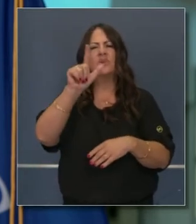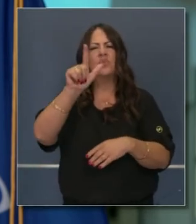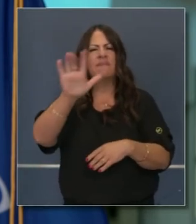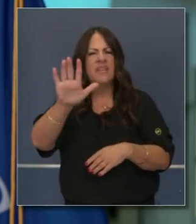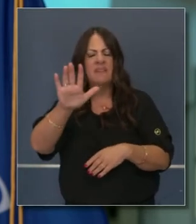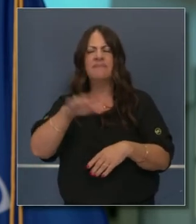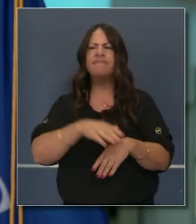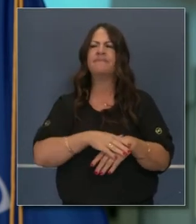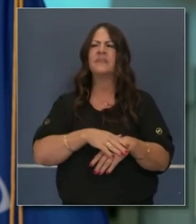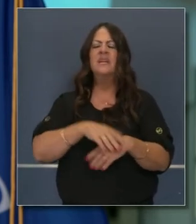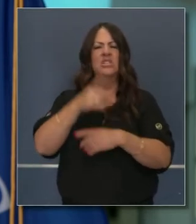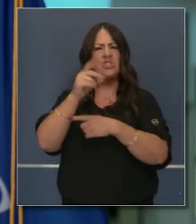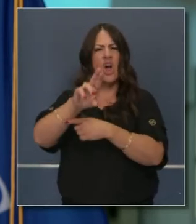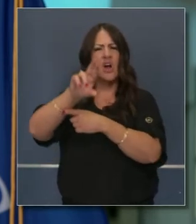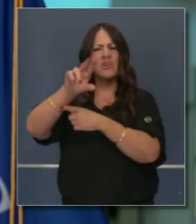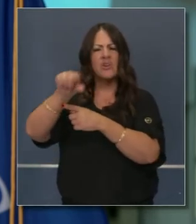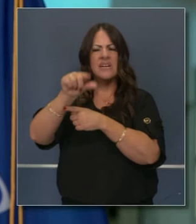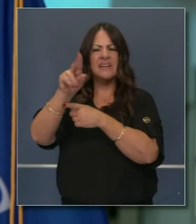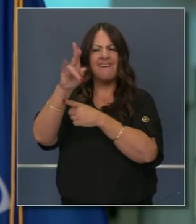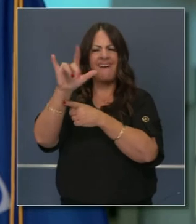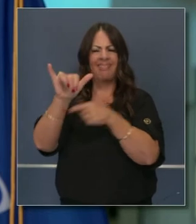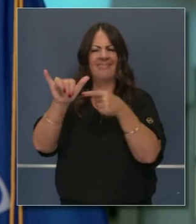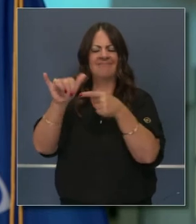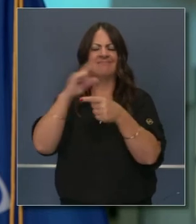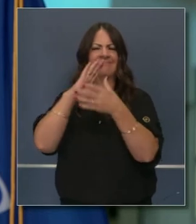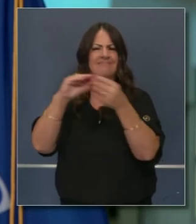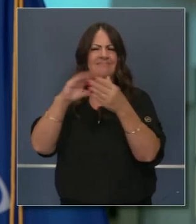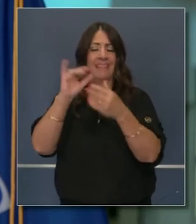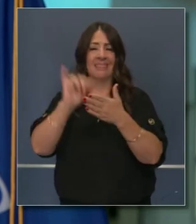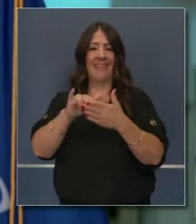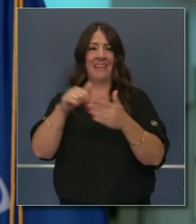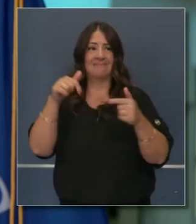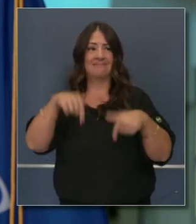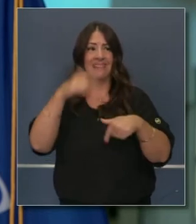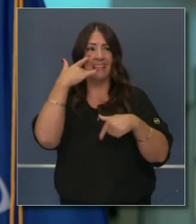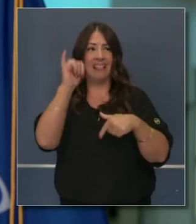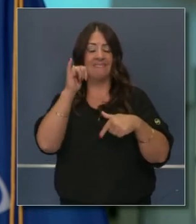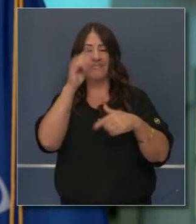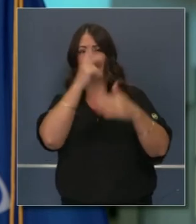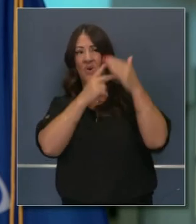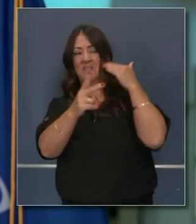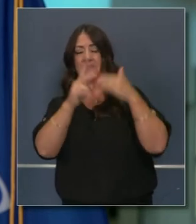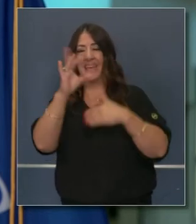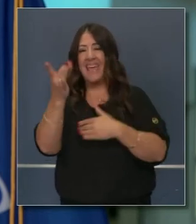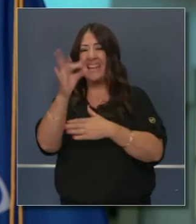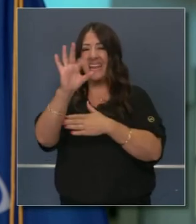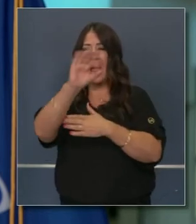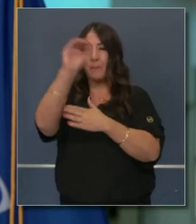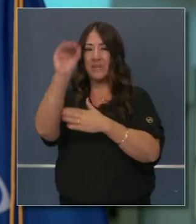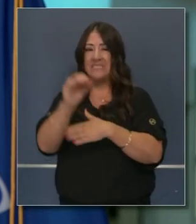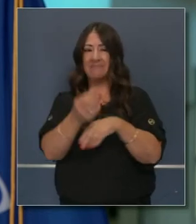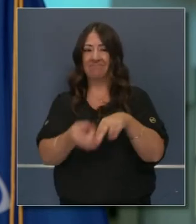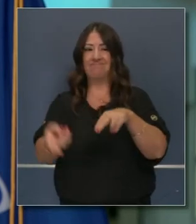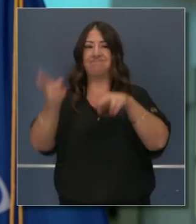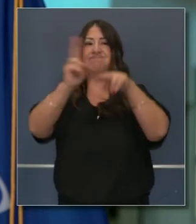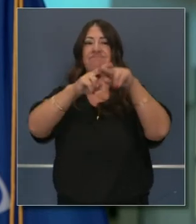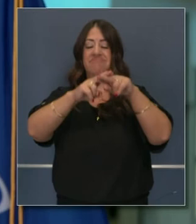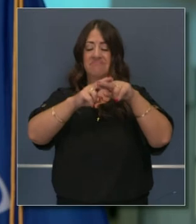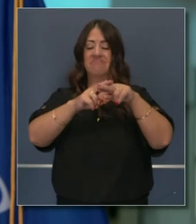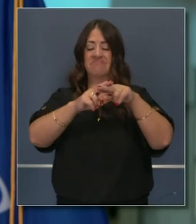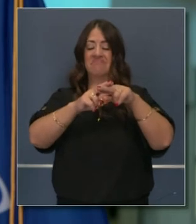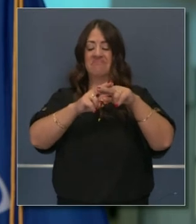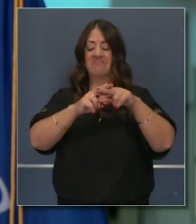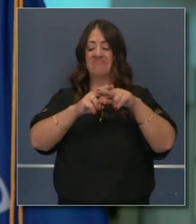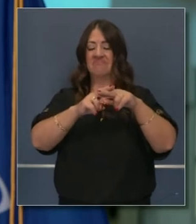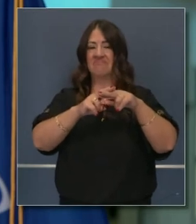Gracias, gobernador. El 25 de septiembre, el doctor Ghali dijo que el Estado proyectaba un aumento al 89